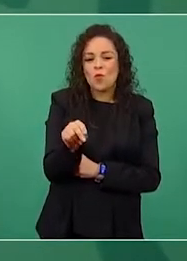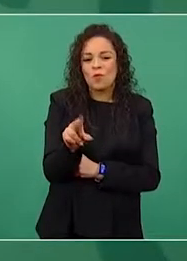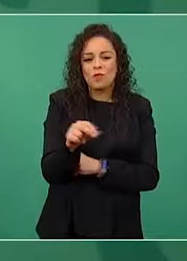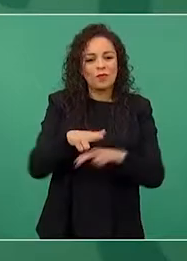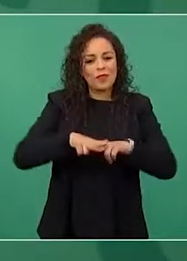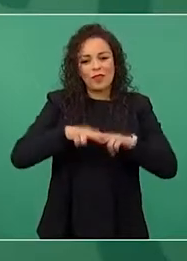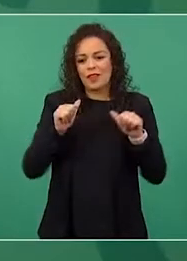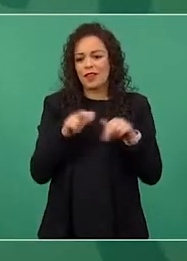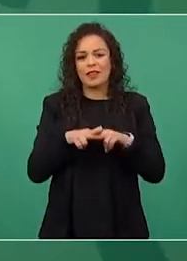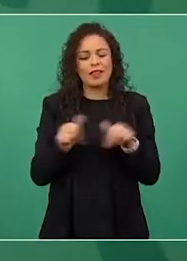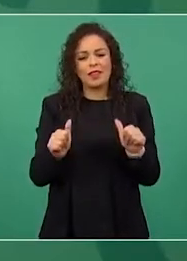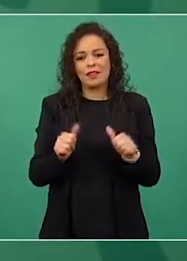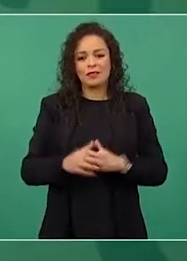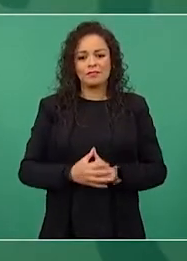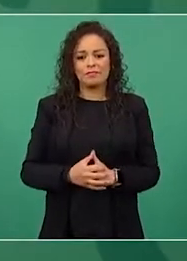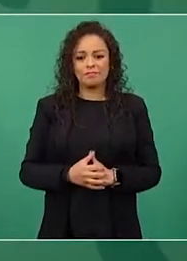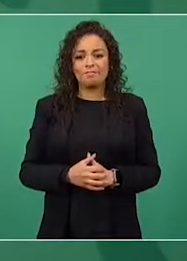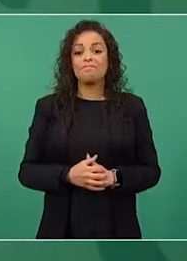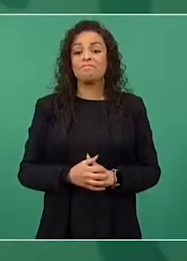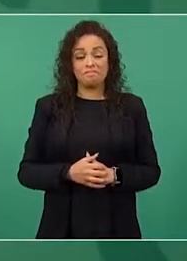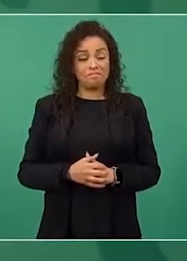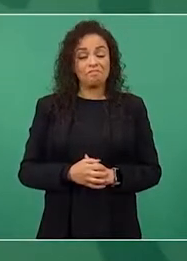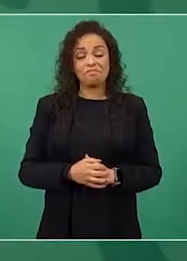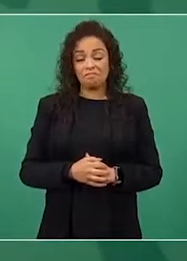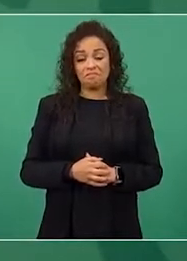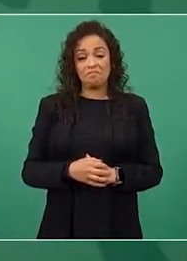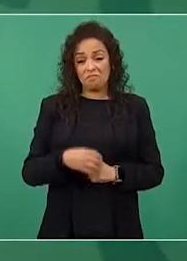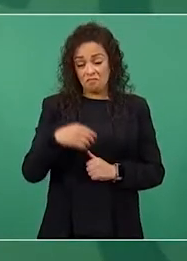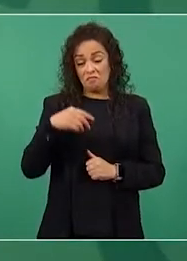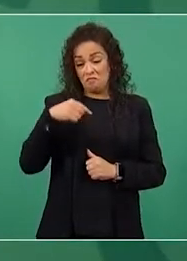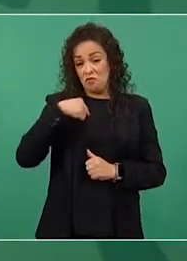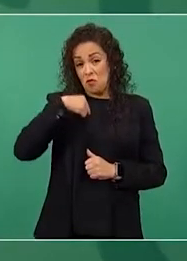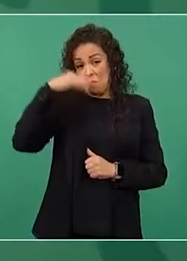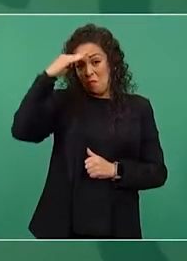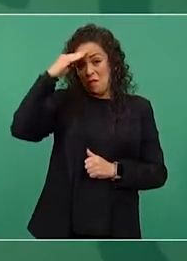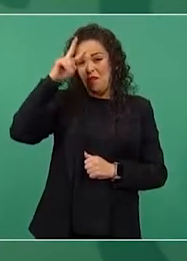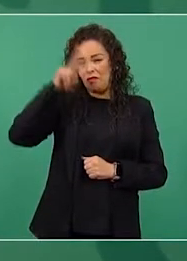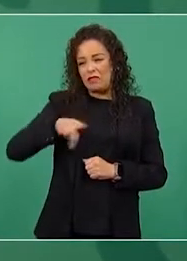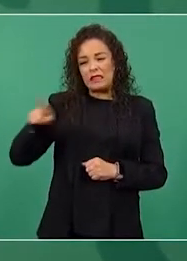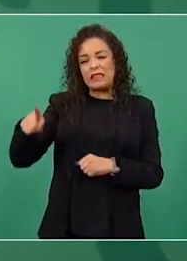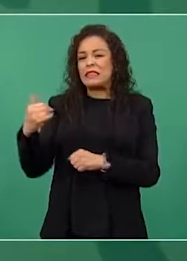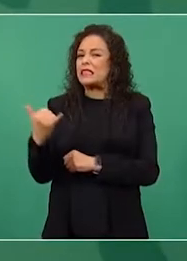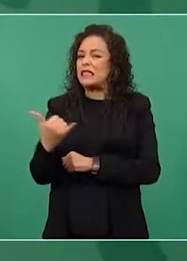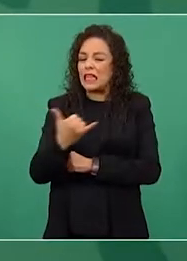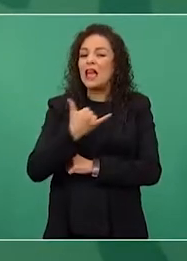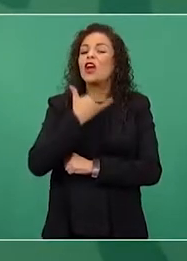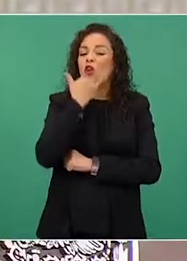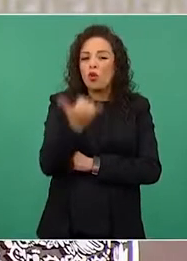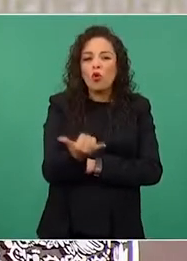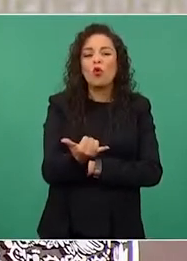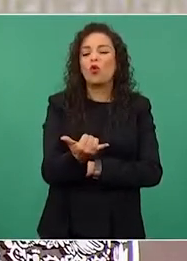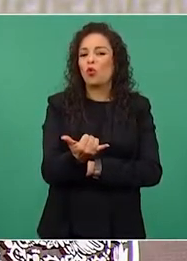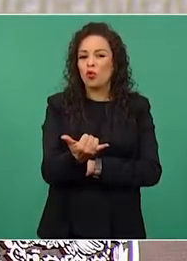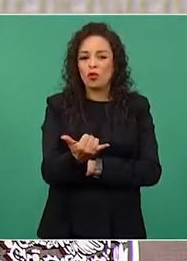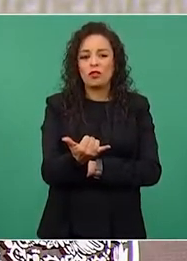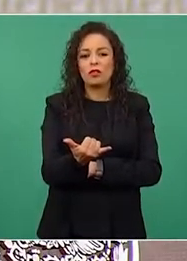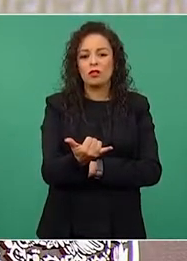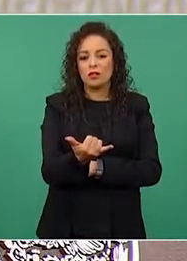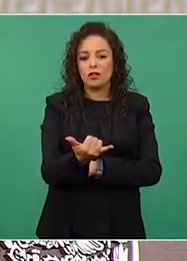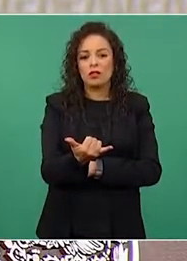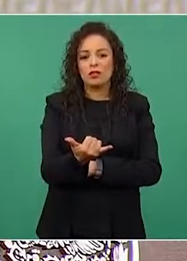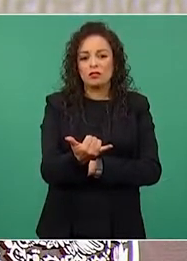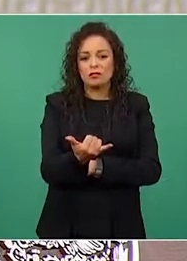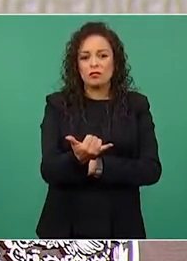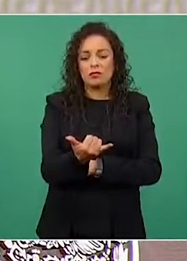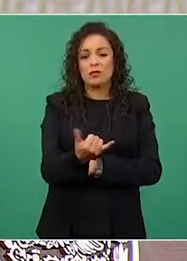Yo creo que cometieron un error y lo tendrían que